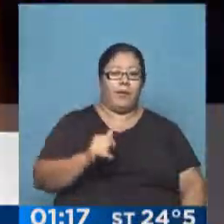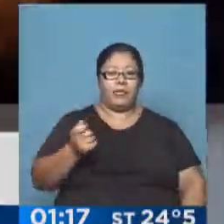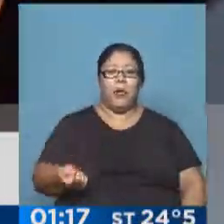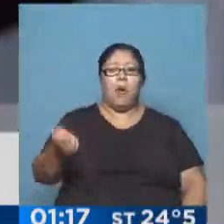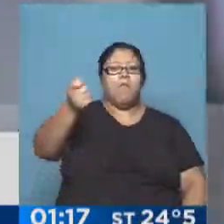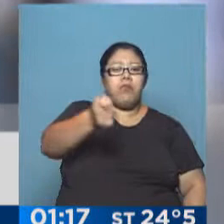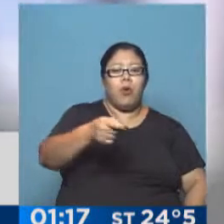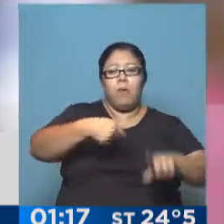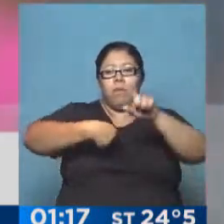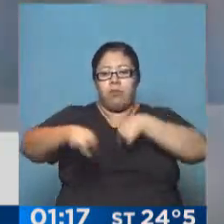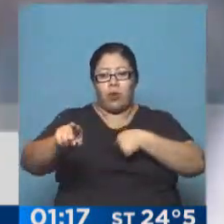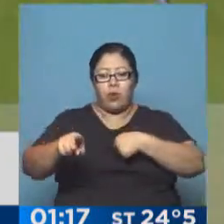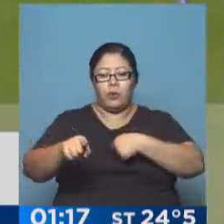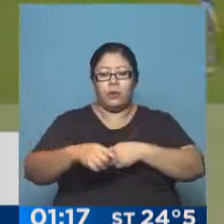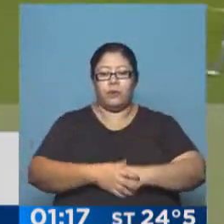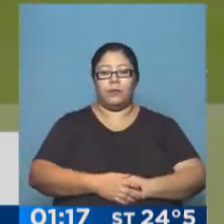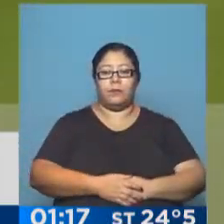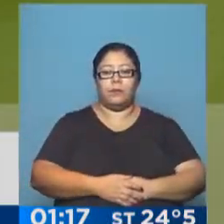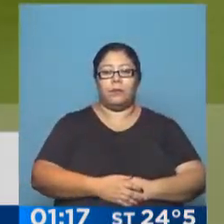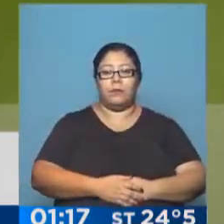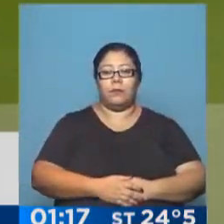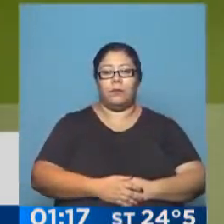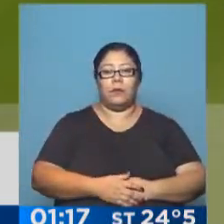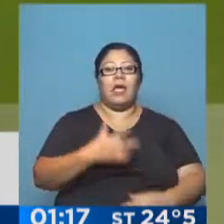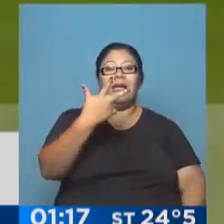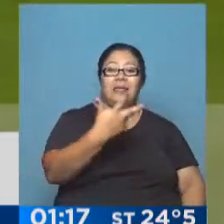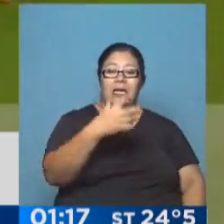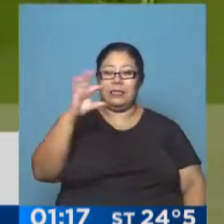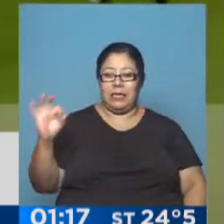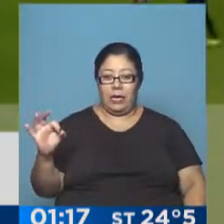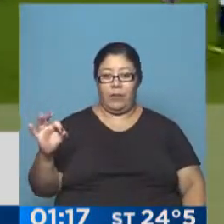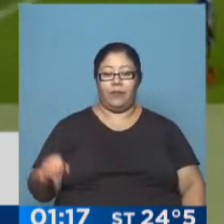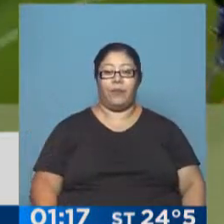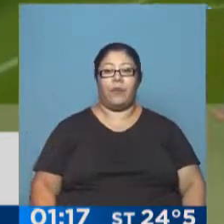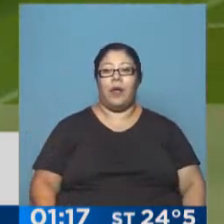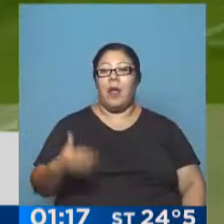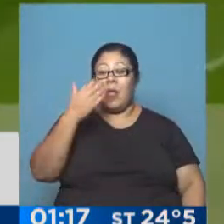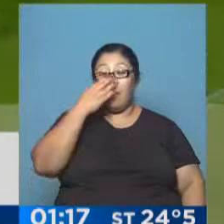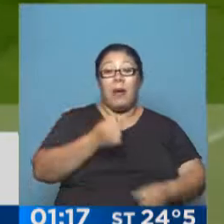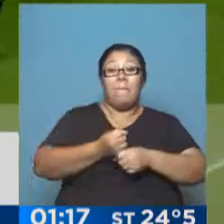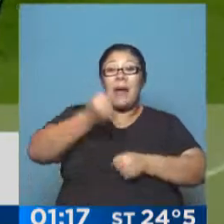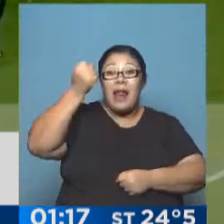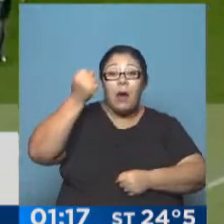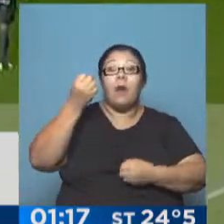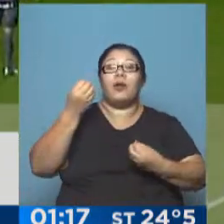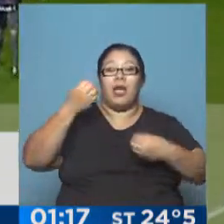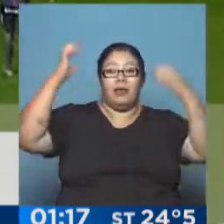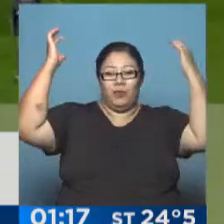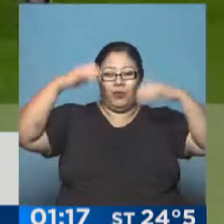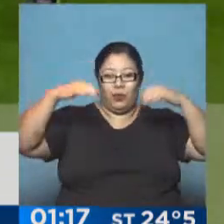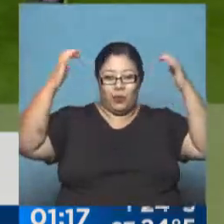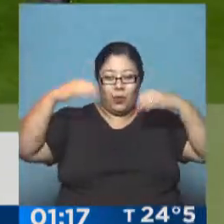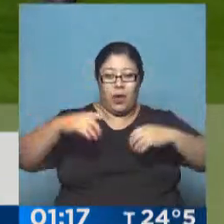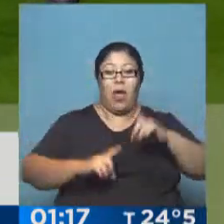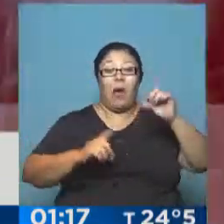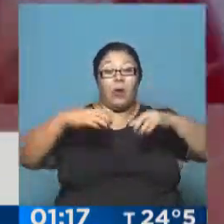Veía cómo ingresaba allí por el área y marcaba el tercer tanto. Ese paraguas no fue casual. Comenzó a llover y por momentos se hacía más